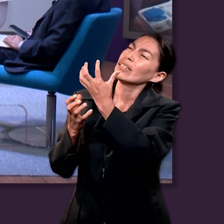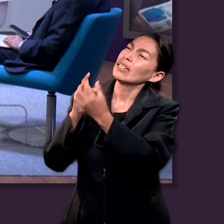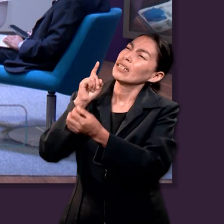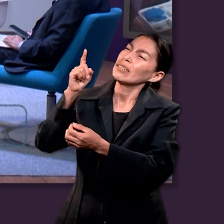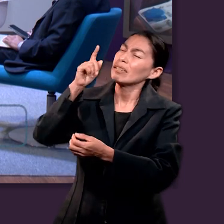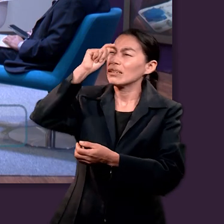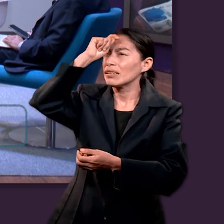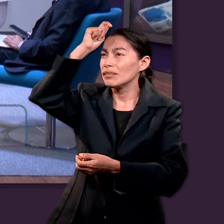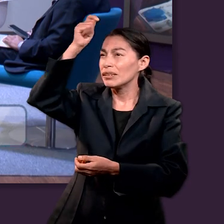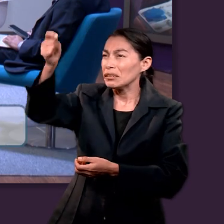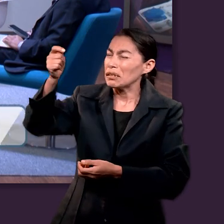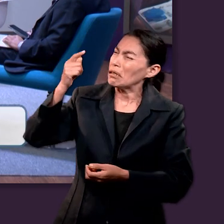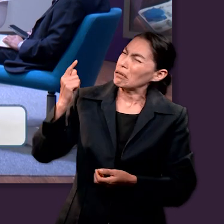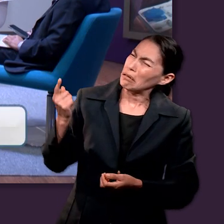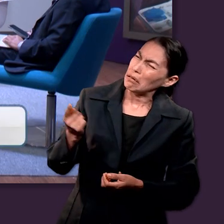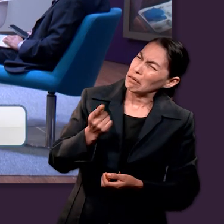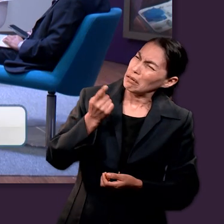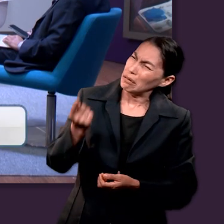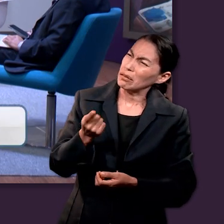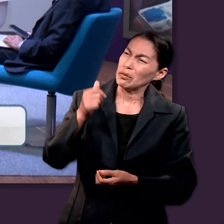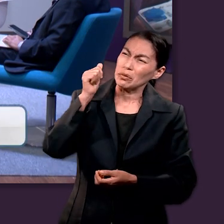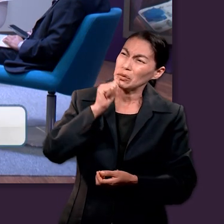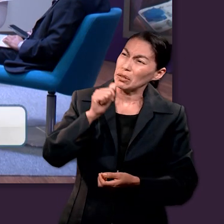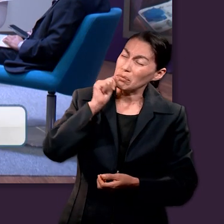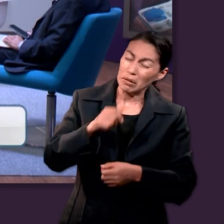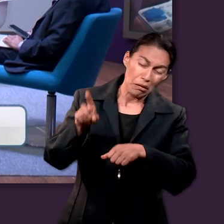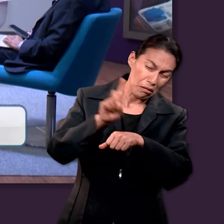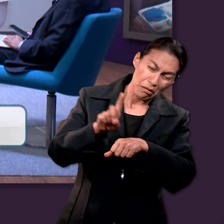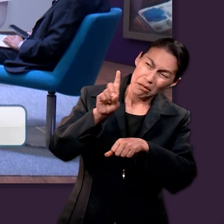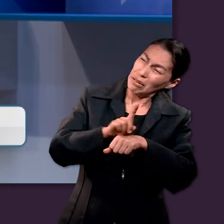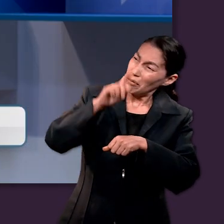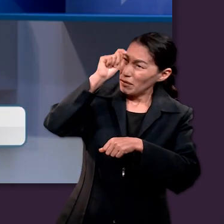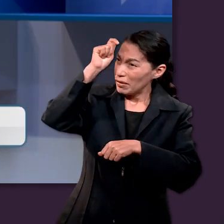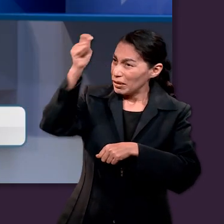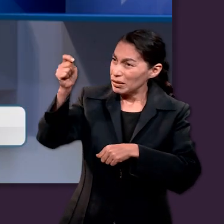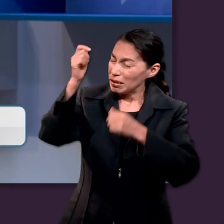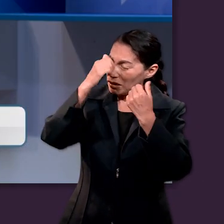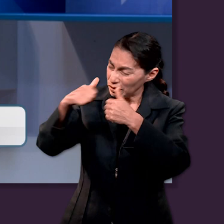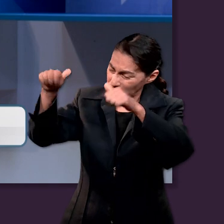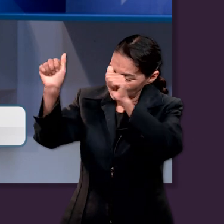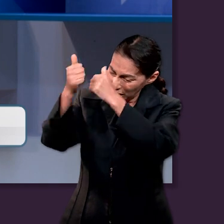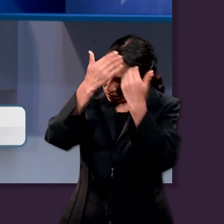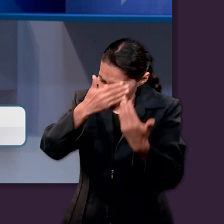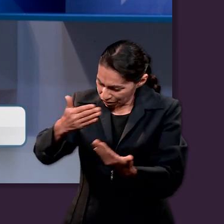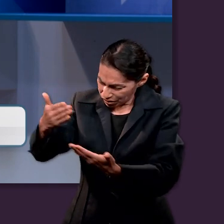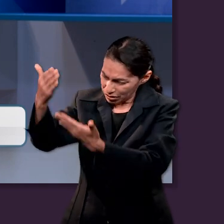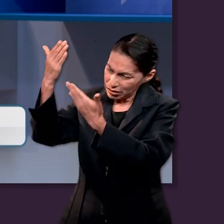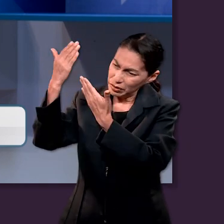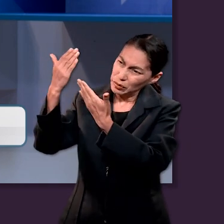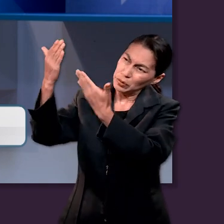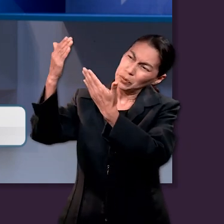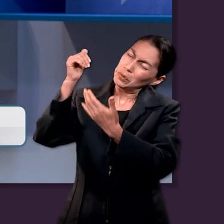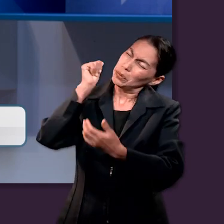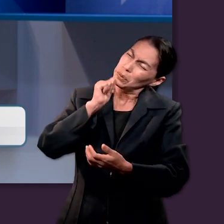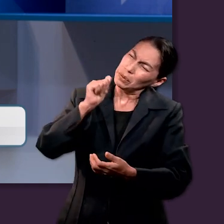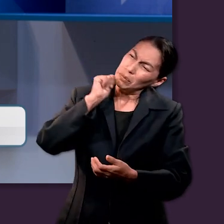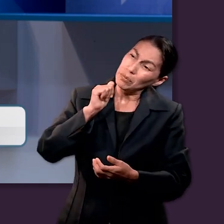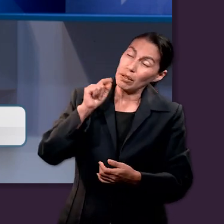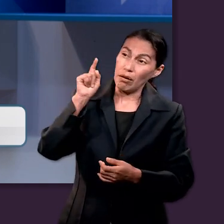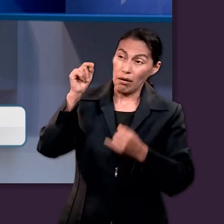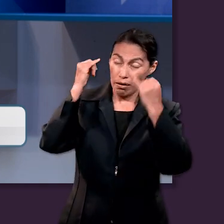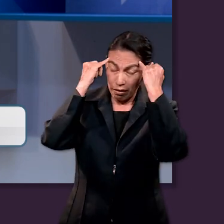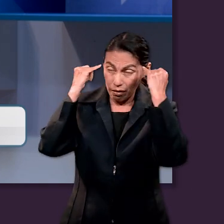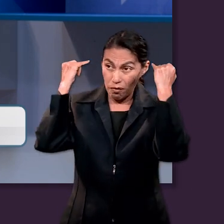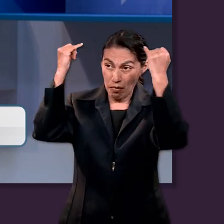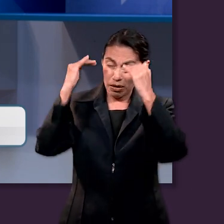Te exaltaré, mi Dios, mi Rey, y bendeciré tu nombre eternamente y para siempre. Cada día te bendeciré y